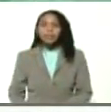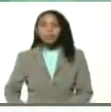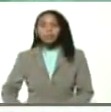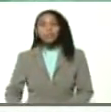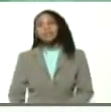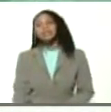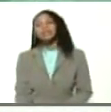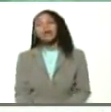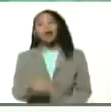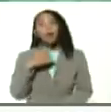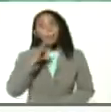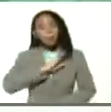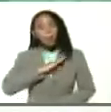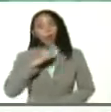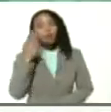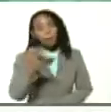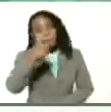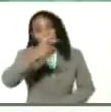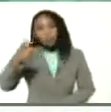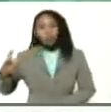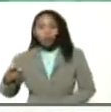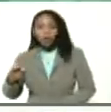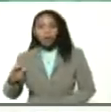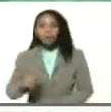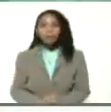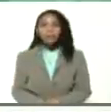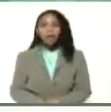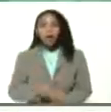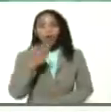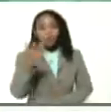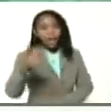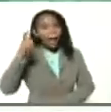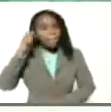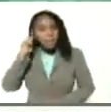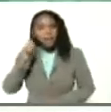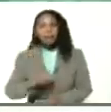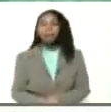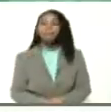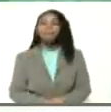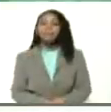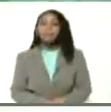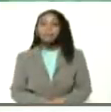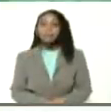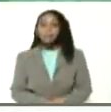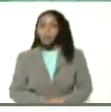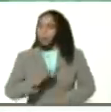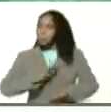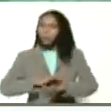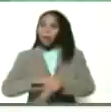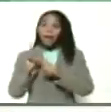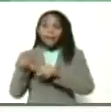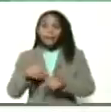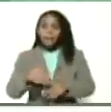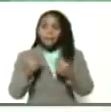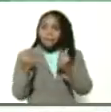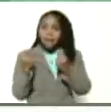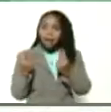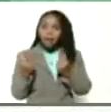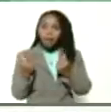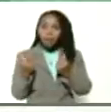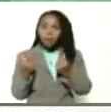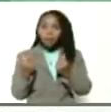a usted compatriota le pertenece a usted amiga a usted amigo porque ese dinero con ese dinero